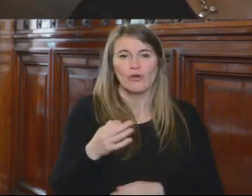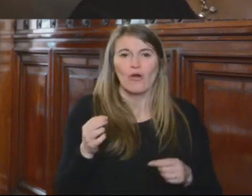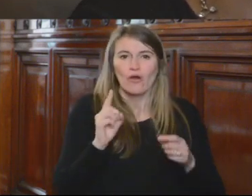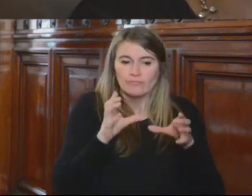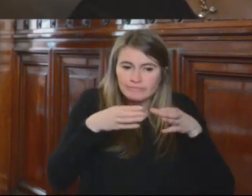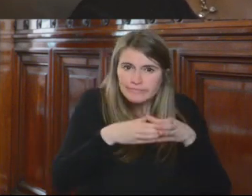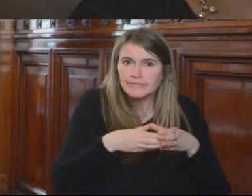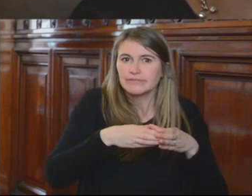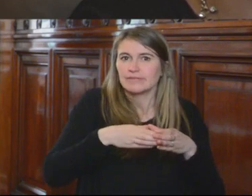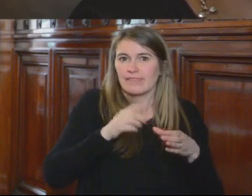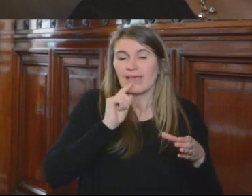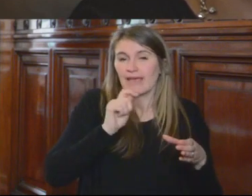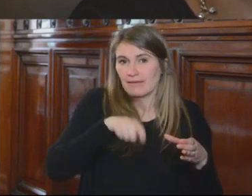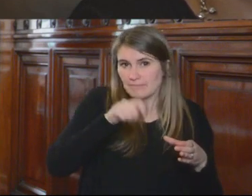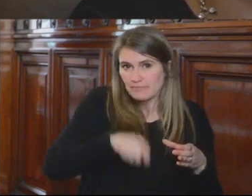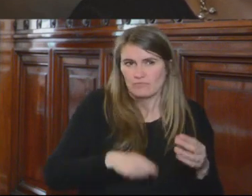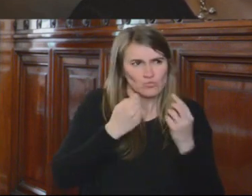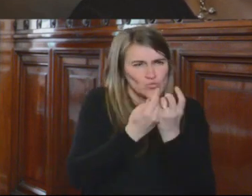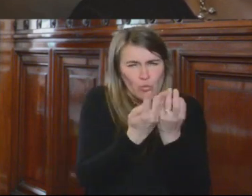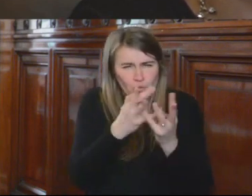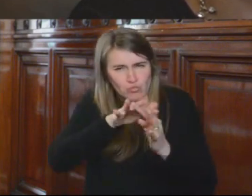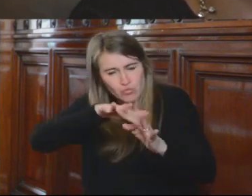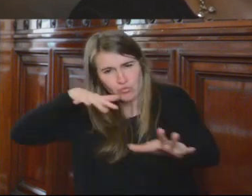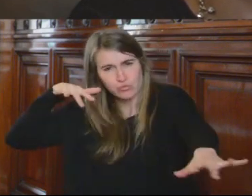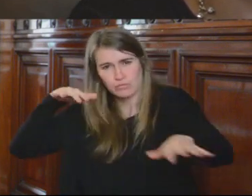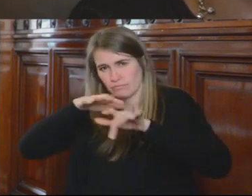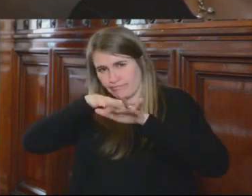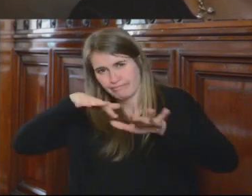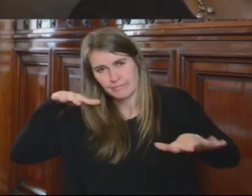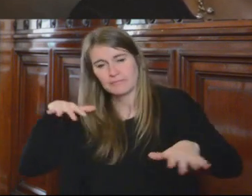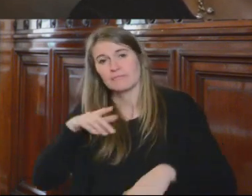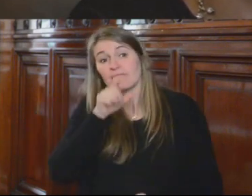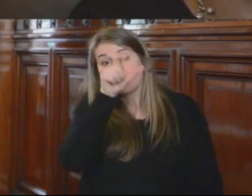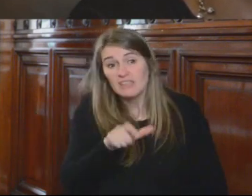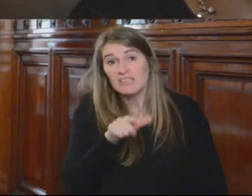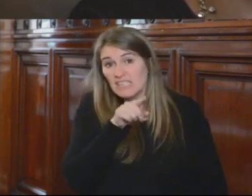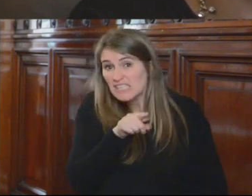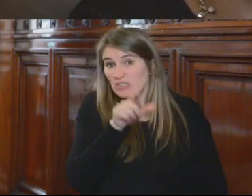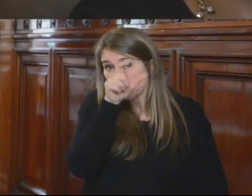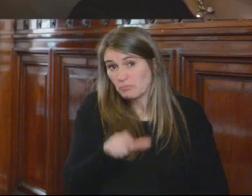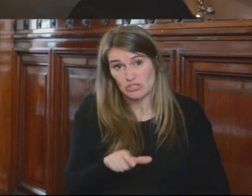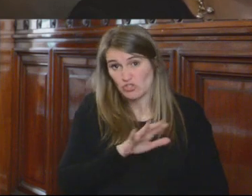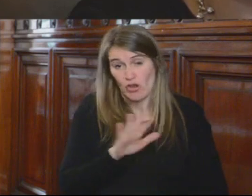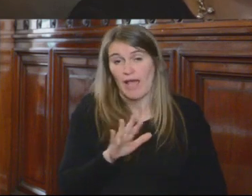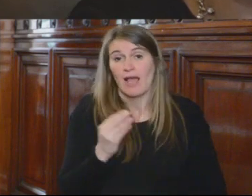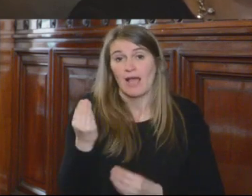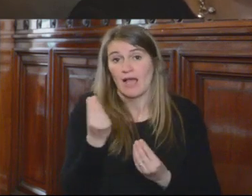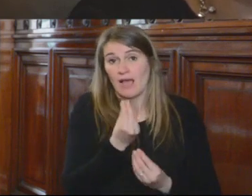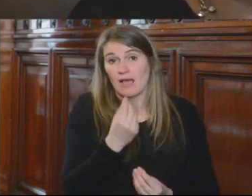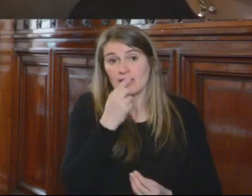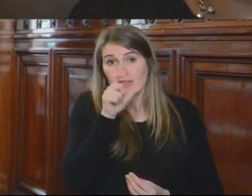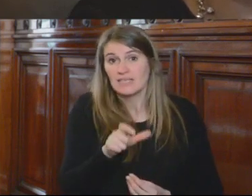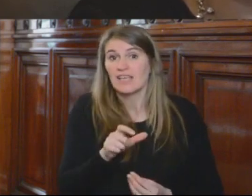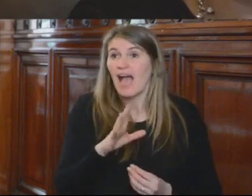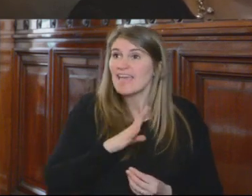mediante un acuerdo de sala plena, recurriendo a una figura absolutamente discutible como es la transitoriedad de todos los